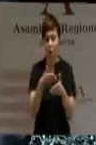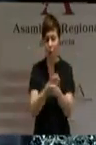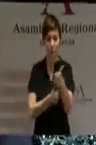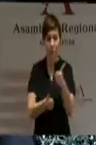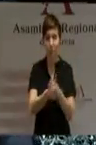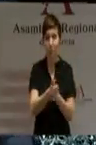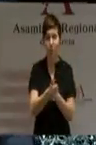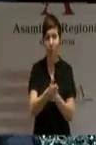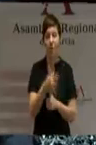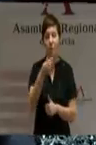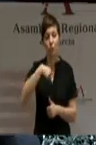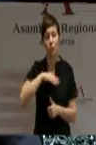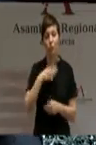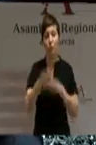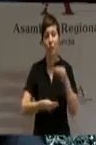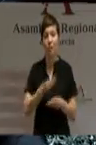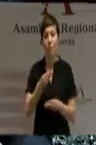de nuestras acciones políticas.